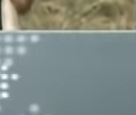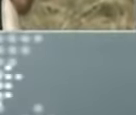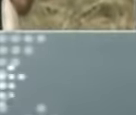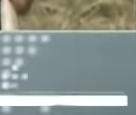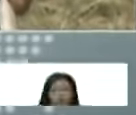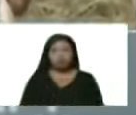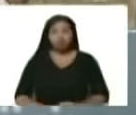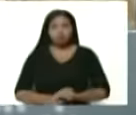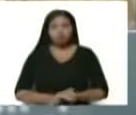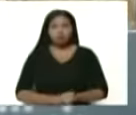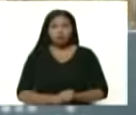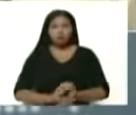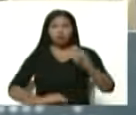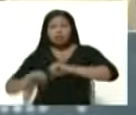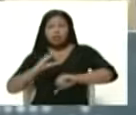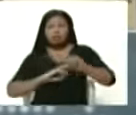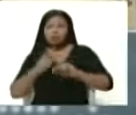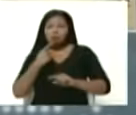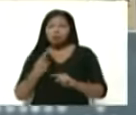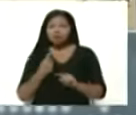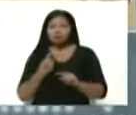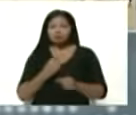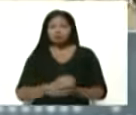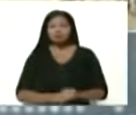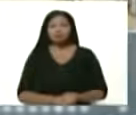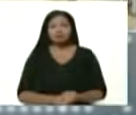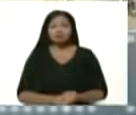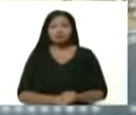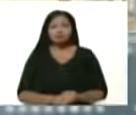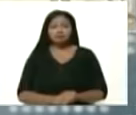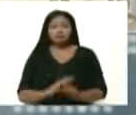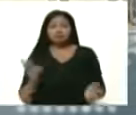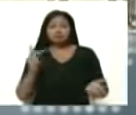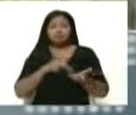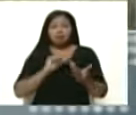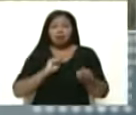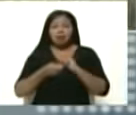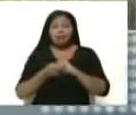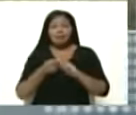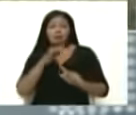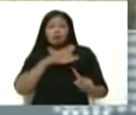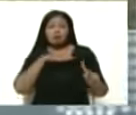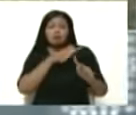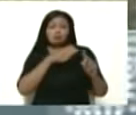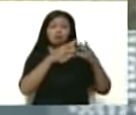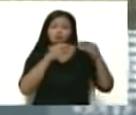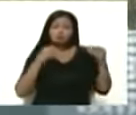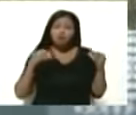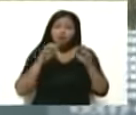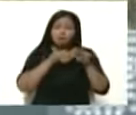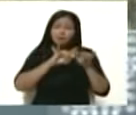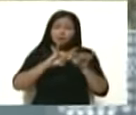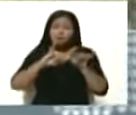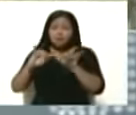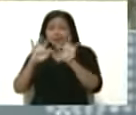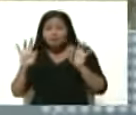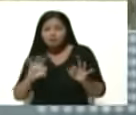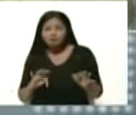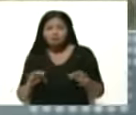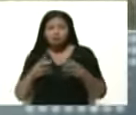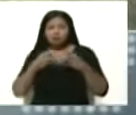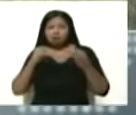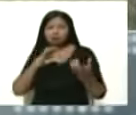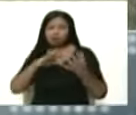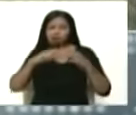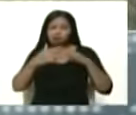científicos lo dicen. Ha llegado el cambio climático con todo su terrible pronóstico y